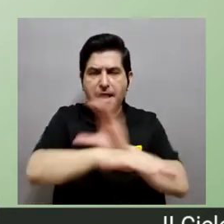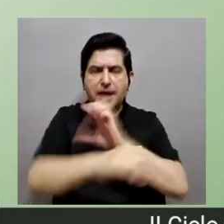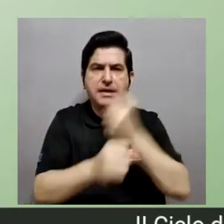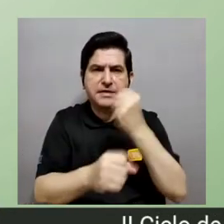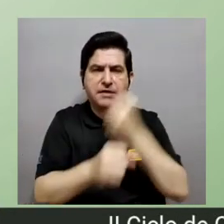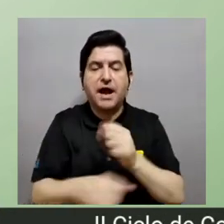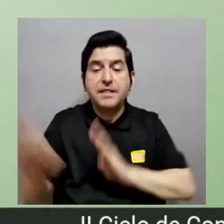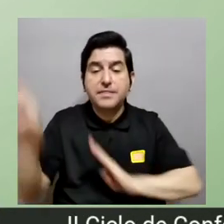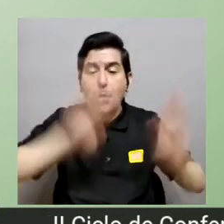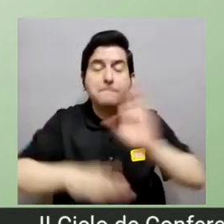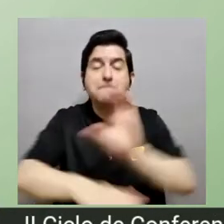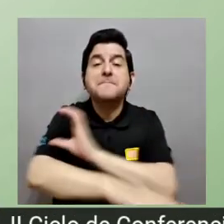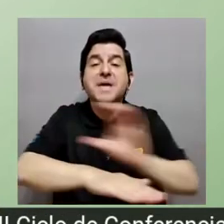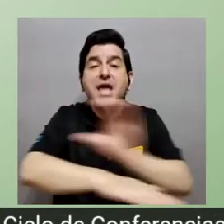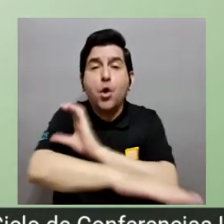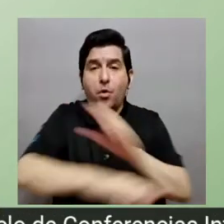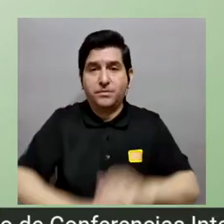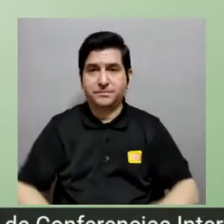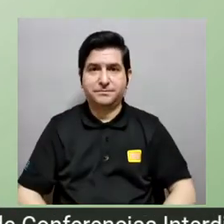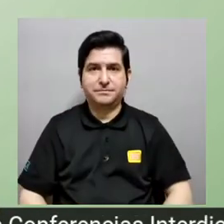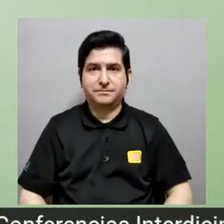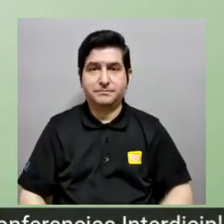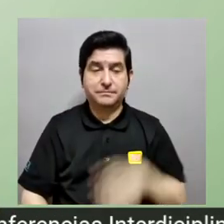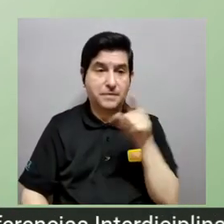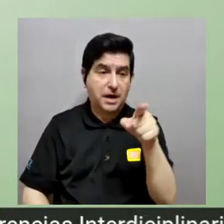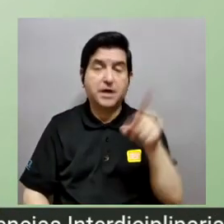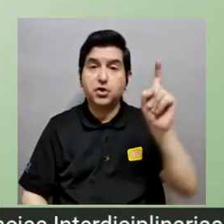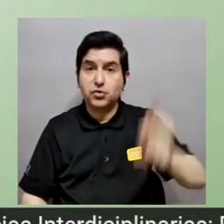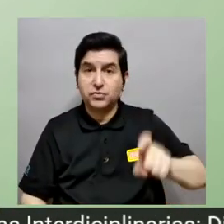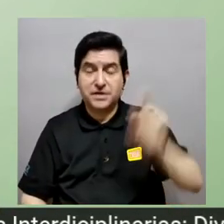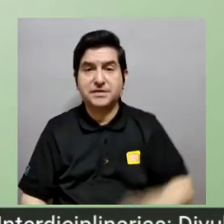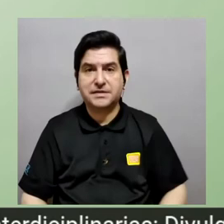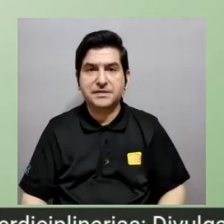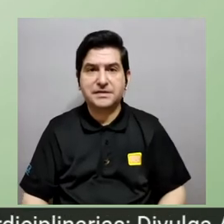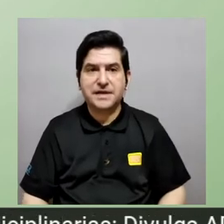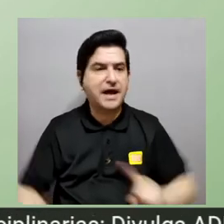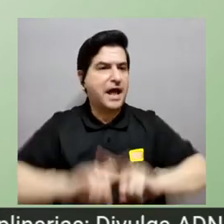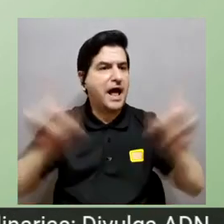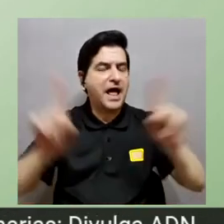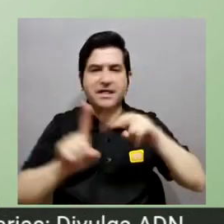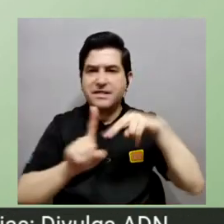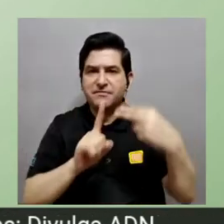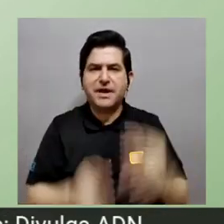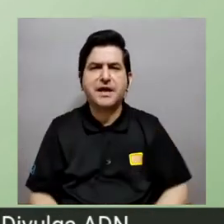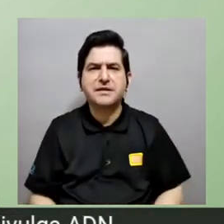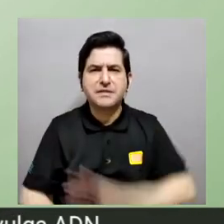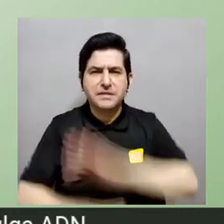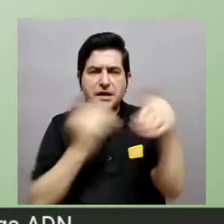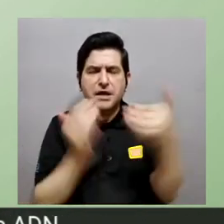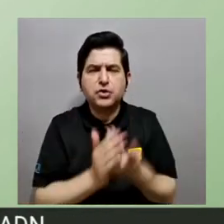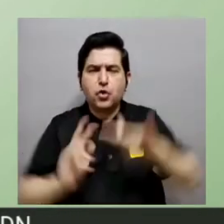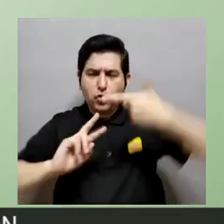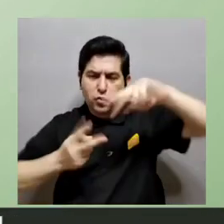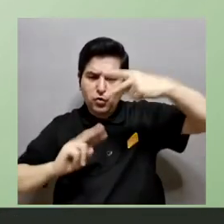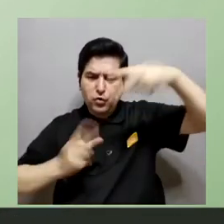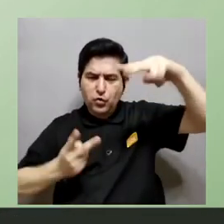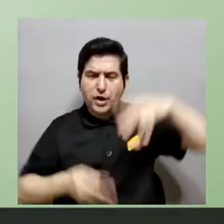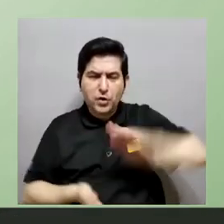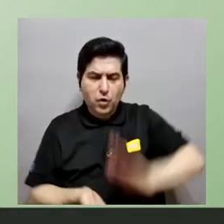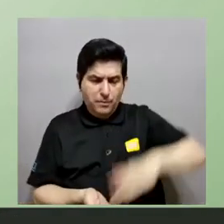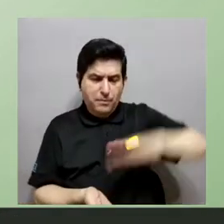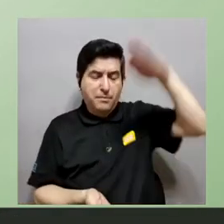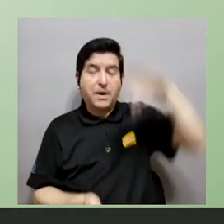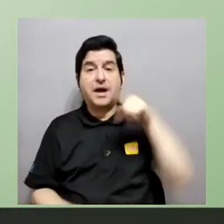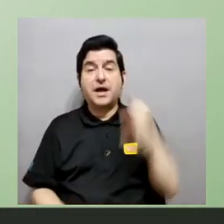un chico que es de informática pero está trabajando en bioinformática y ellos presentan un reto totalmente